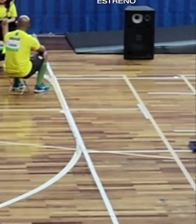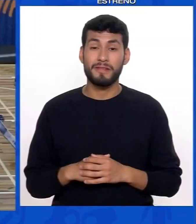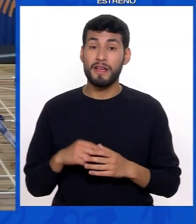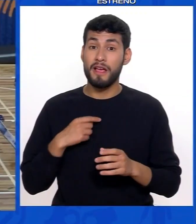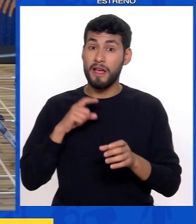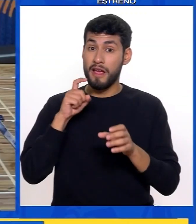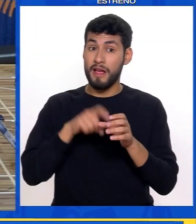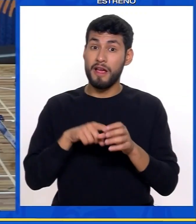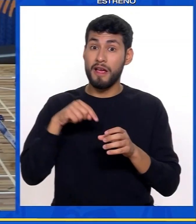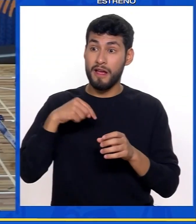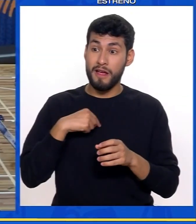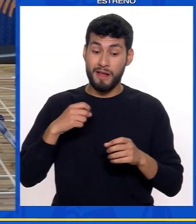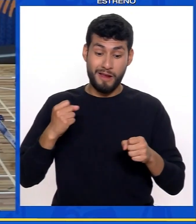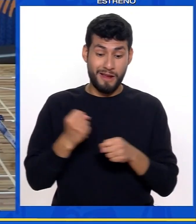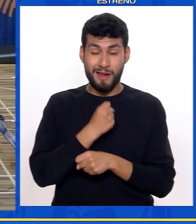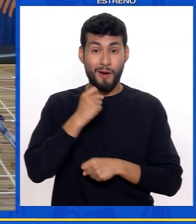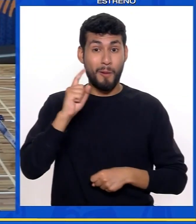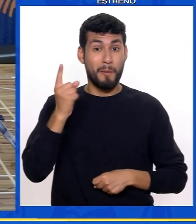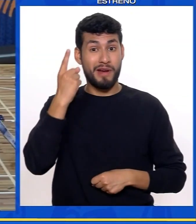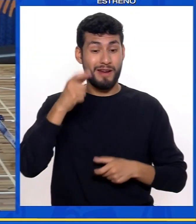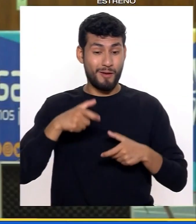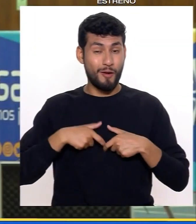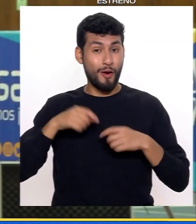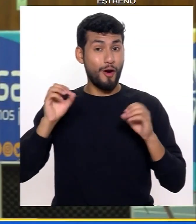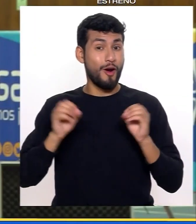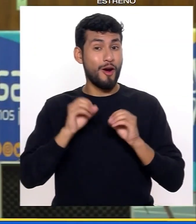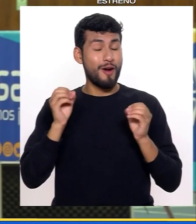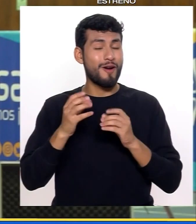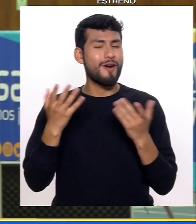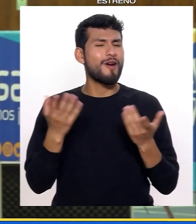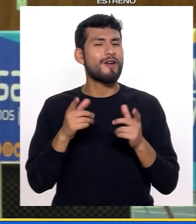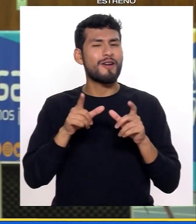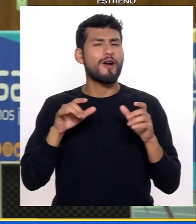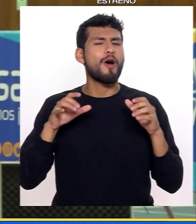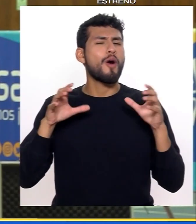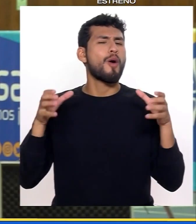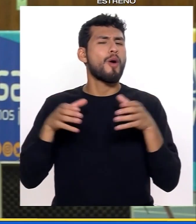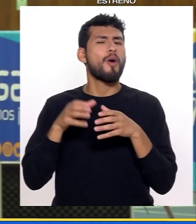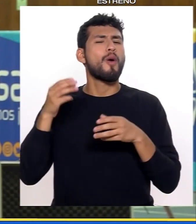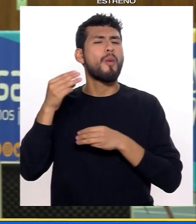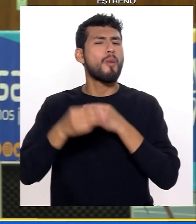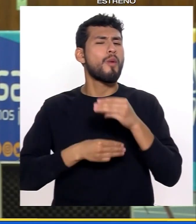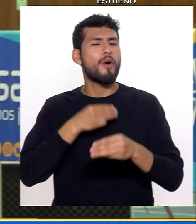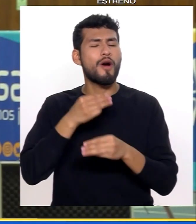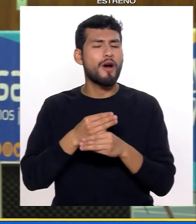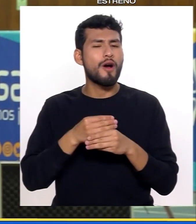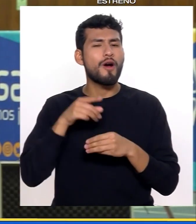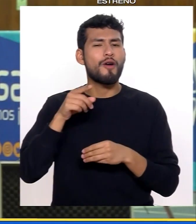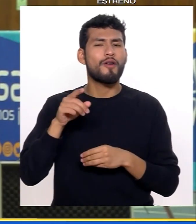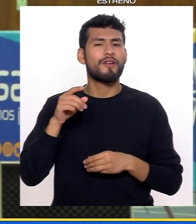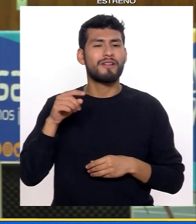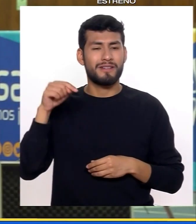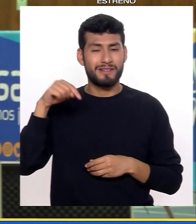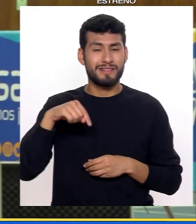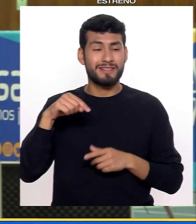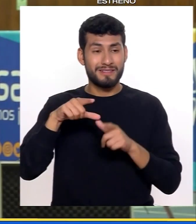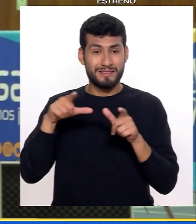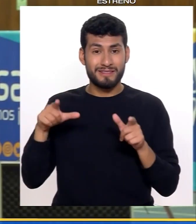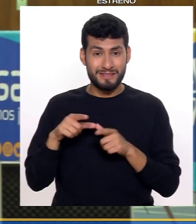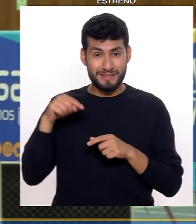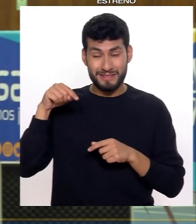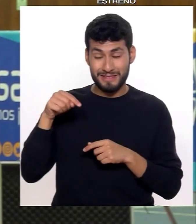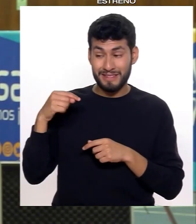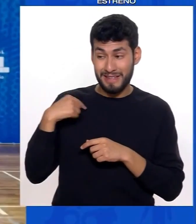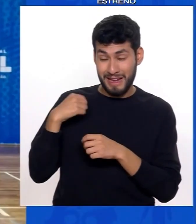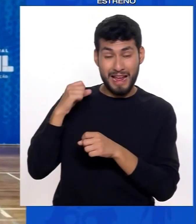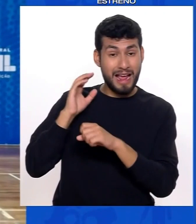La participación en la que saqué la medalla de oro fue en la Copa Mundial de Bocha de Fortaleza de este año.